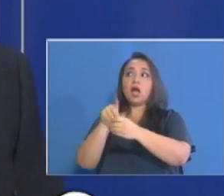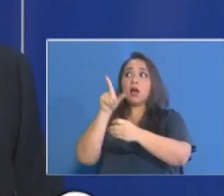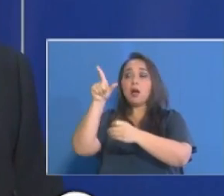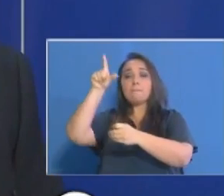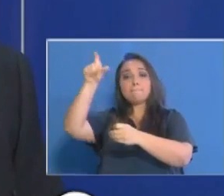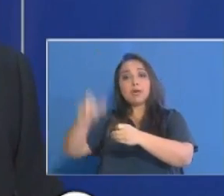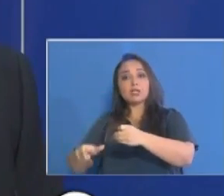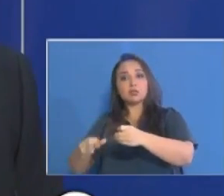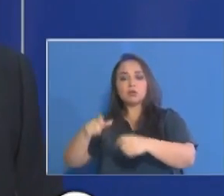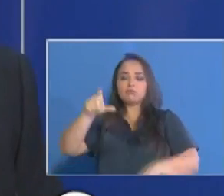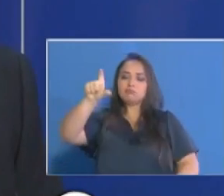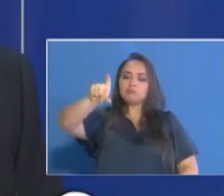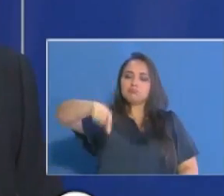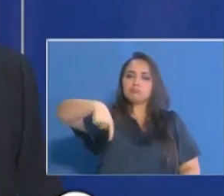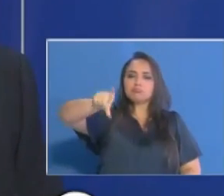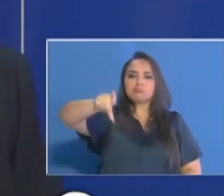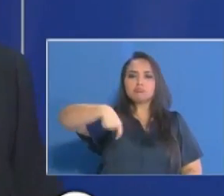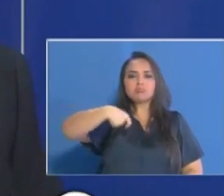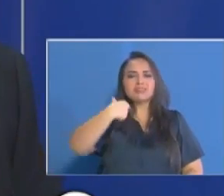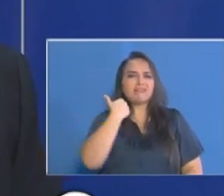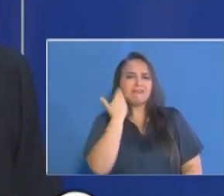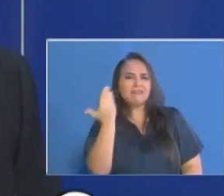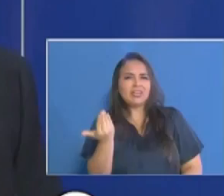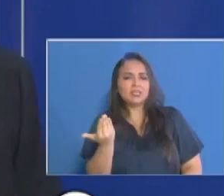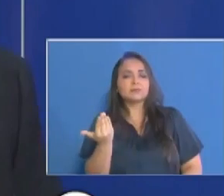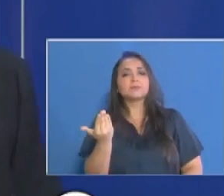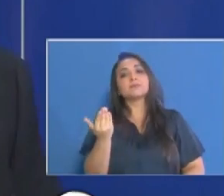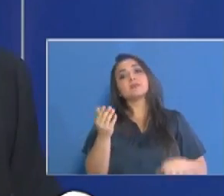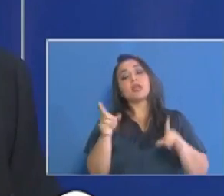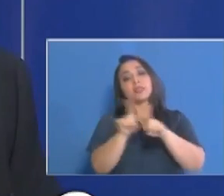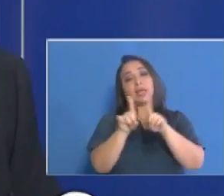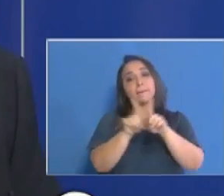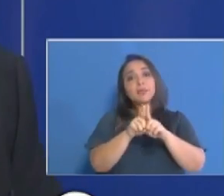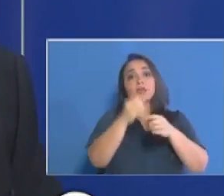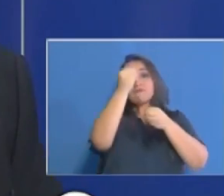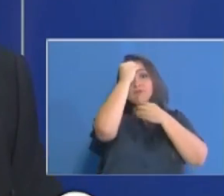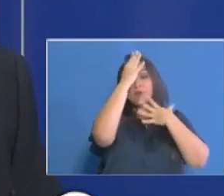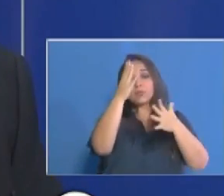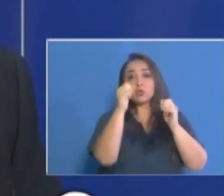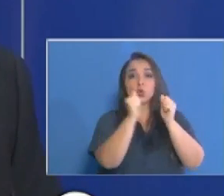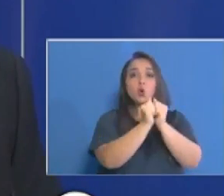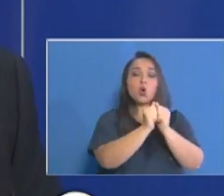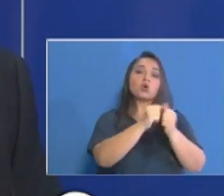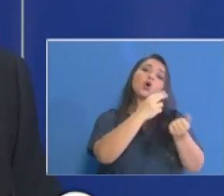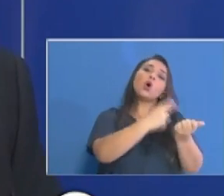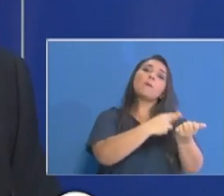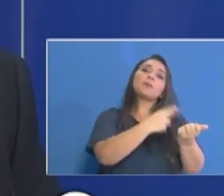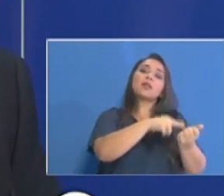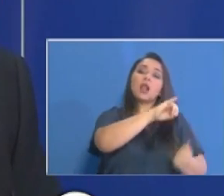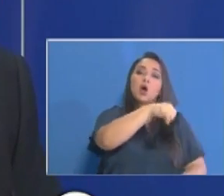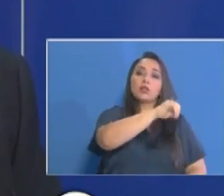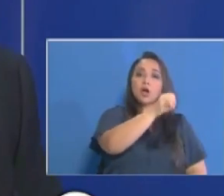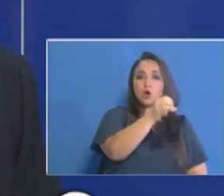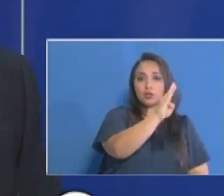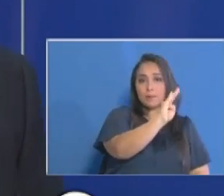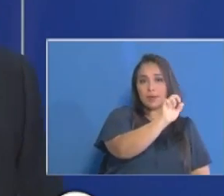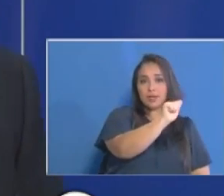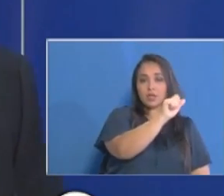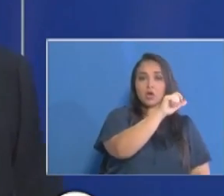Información que tiene que ver con la Policlínica Generoso Guardia en Santa Librada y la JJ Bayarino en